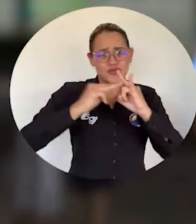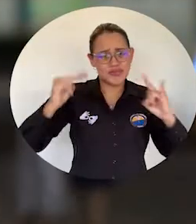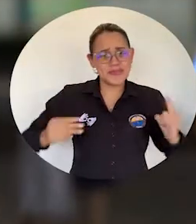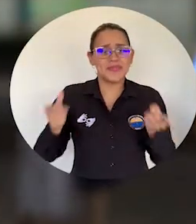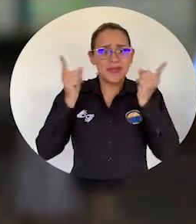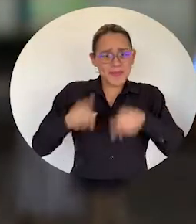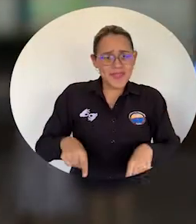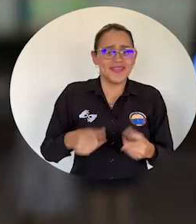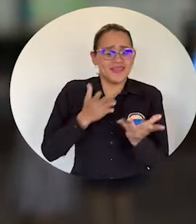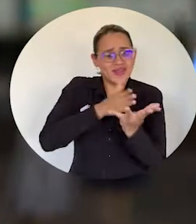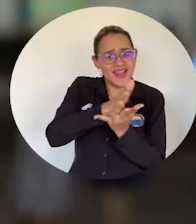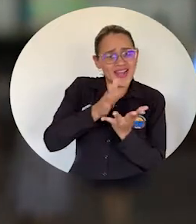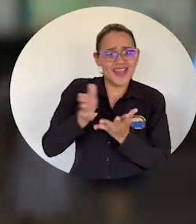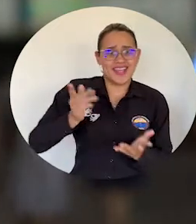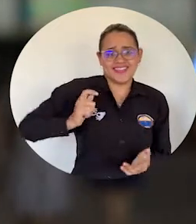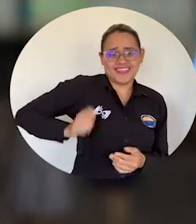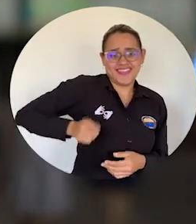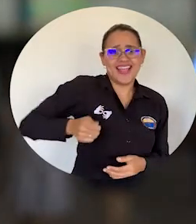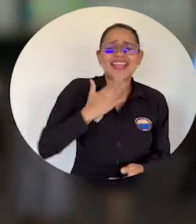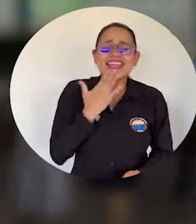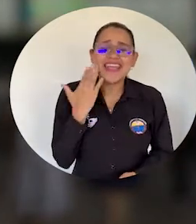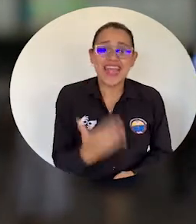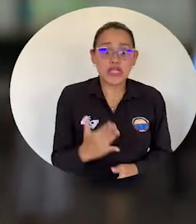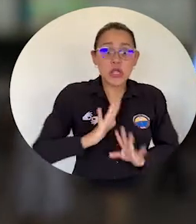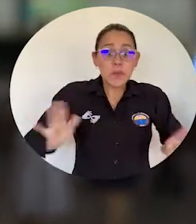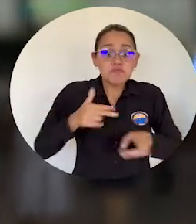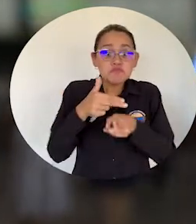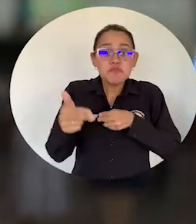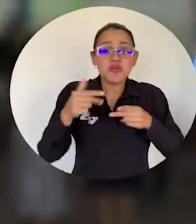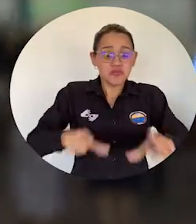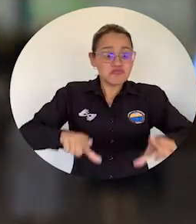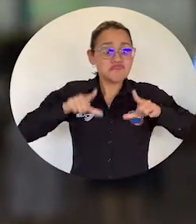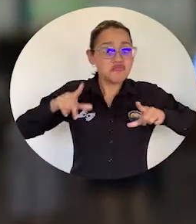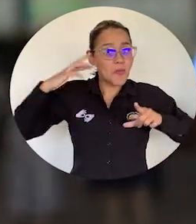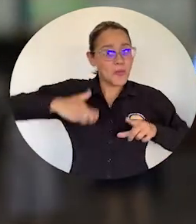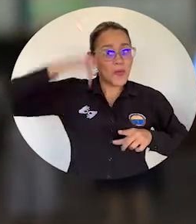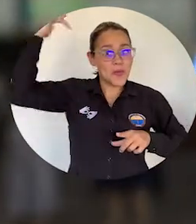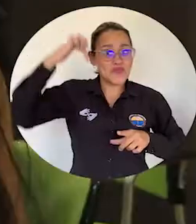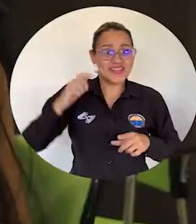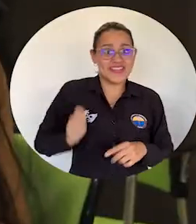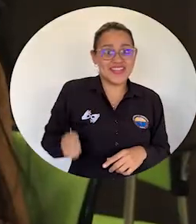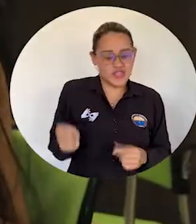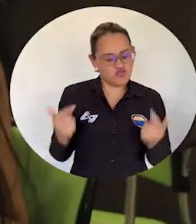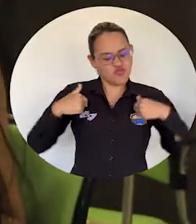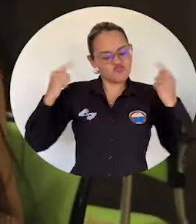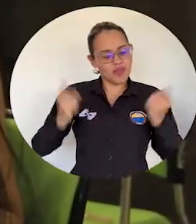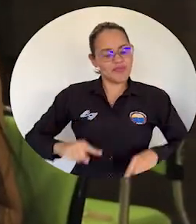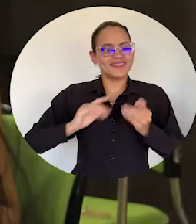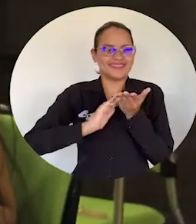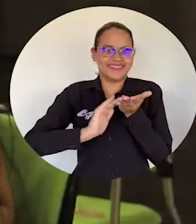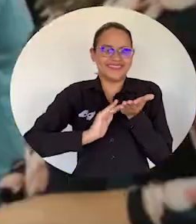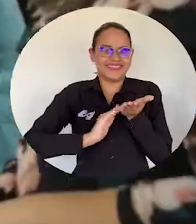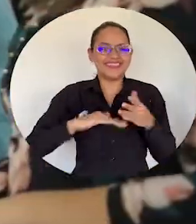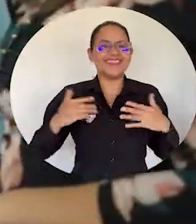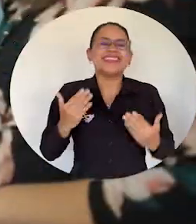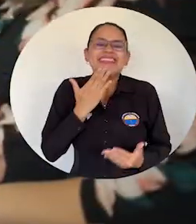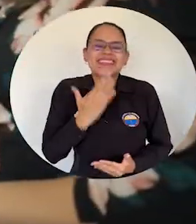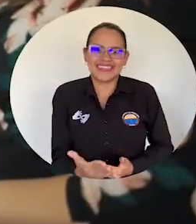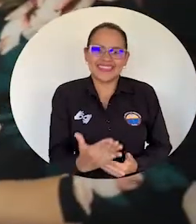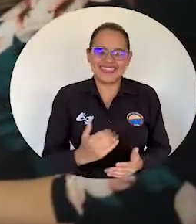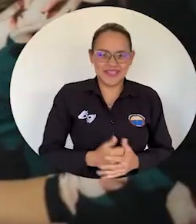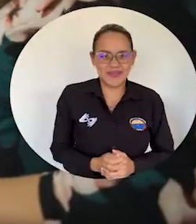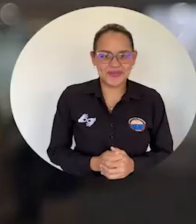puedo decir con orgullo que hoy a un paso de ser abogada de la Universidad del Magdalena, soy conciliadora en Derecho. Quiero felicitar